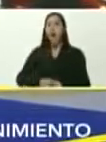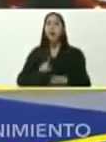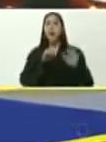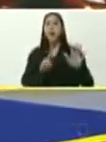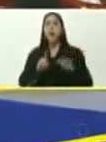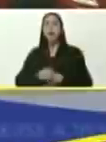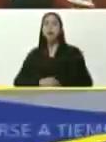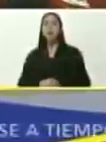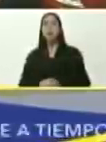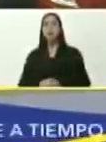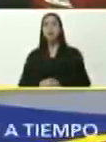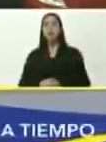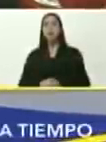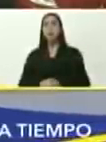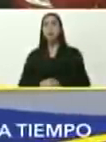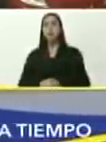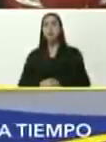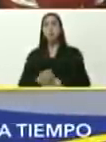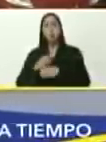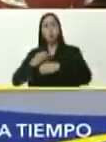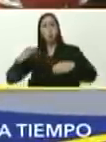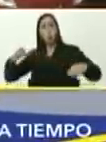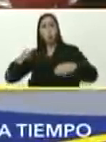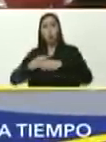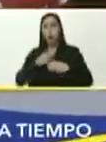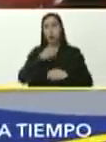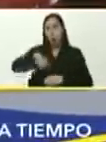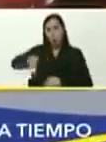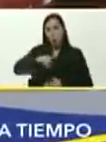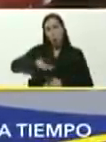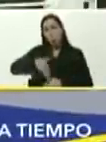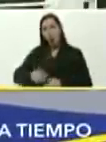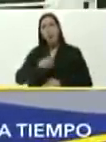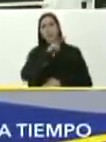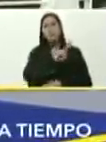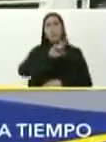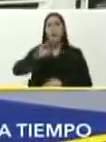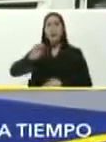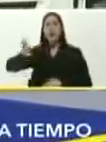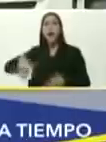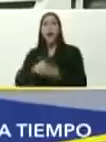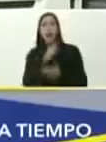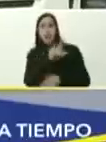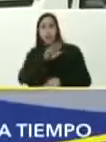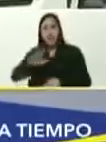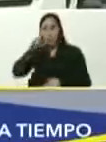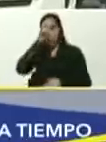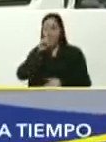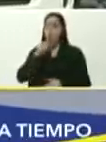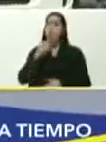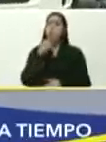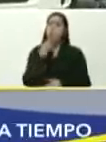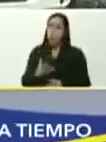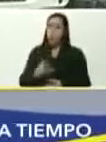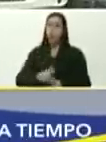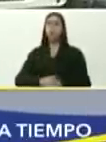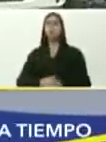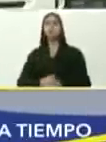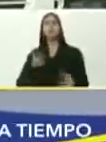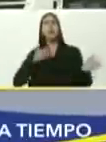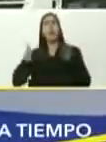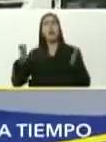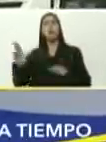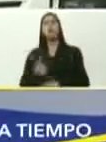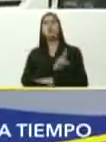una unidad autobusera, un autobús de esos, te puede durar 20, 25 años, con buen confort, para el servicio